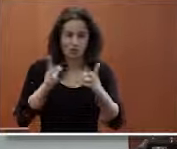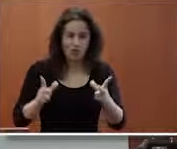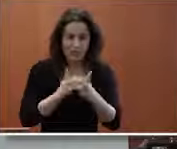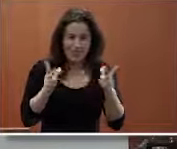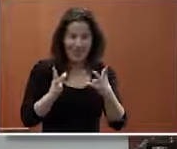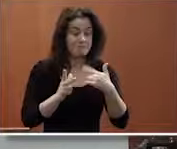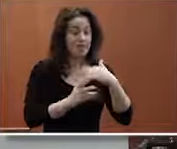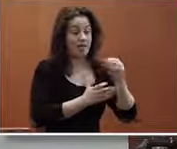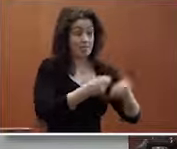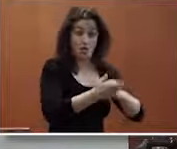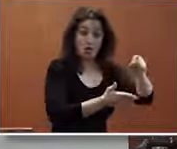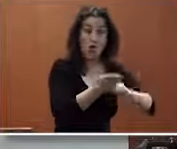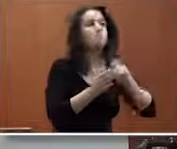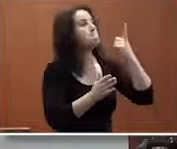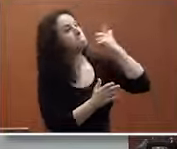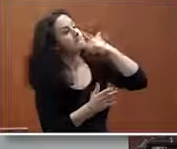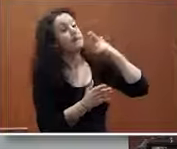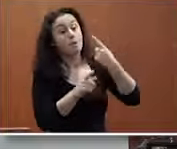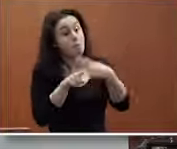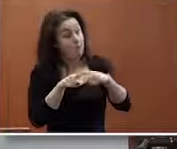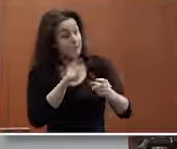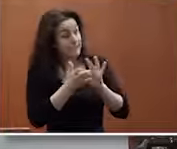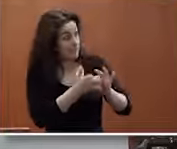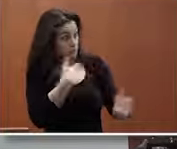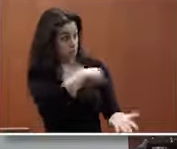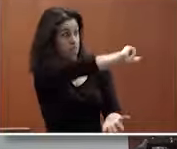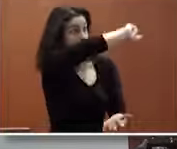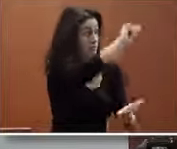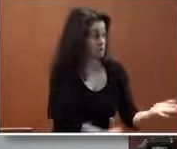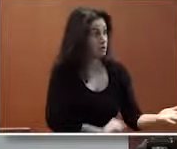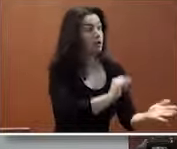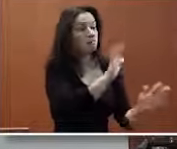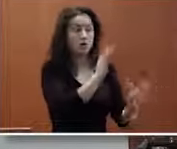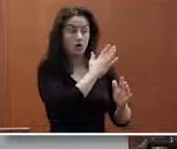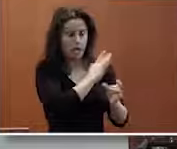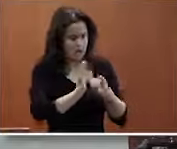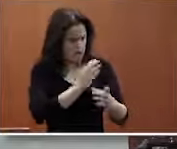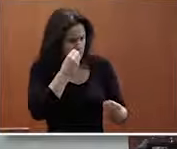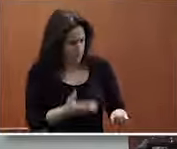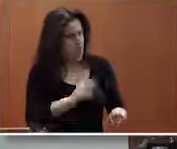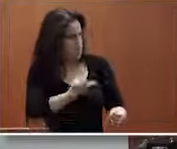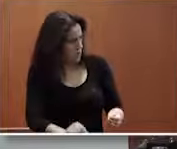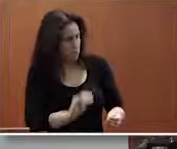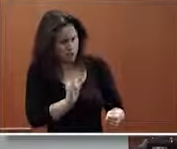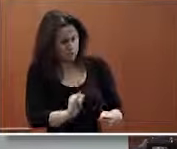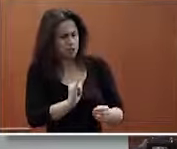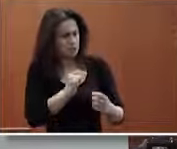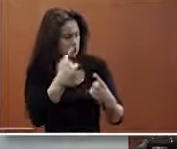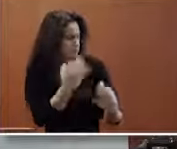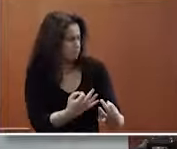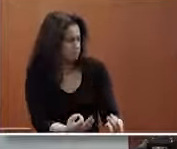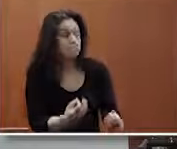a la hora de contratar y decir mire yo quiero que los productos y servicios que se me suministren sean así de buenos así de baratos y así de seguros